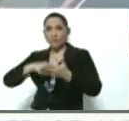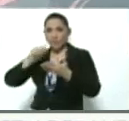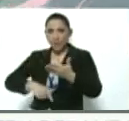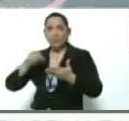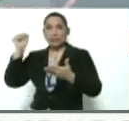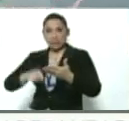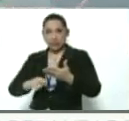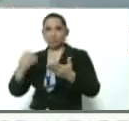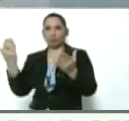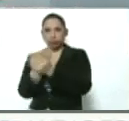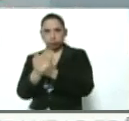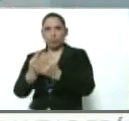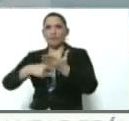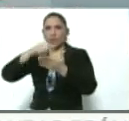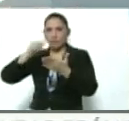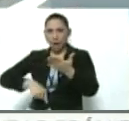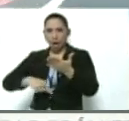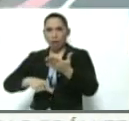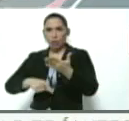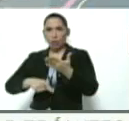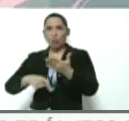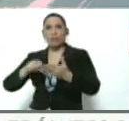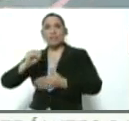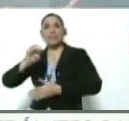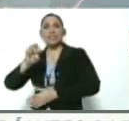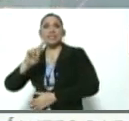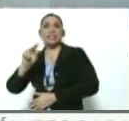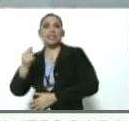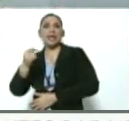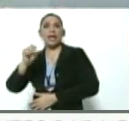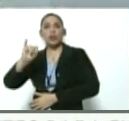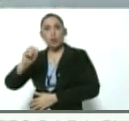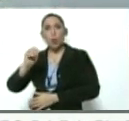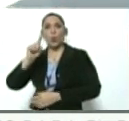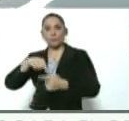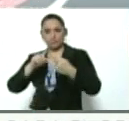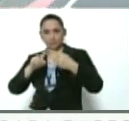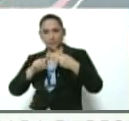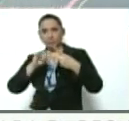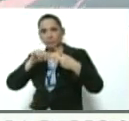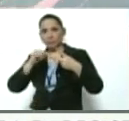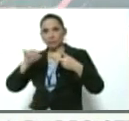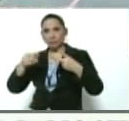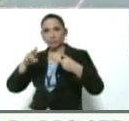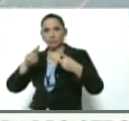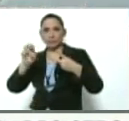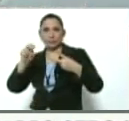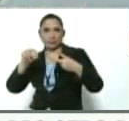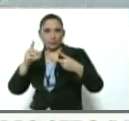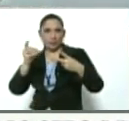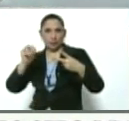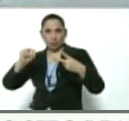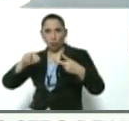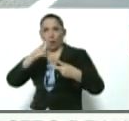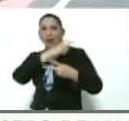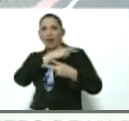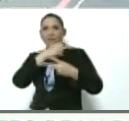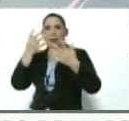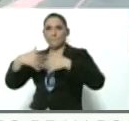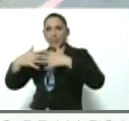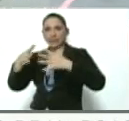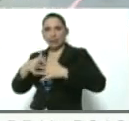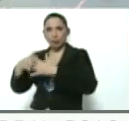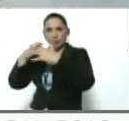anexo del contrato firmado por Vergara, JJ Rendón, Jordan Gudró, que obliga al contrato que